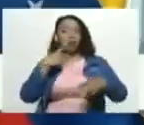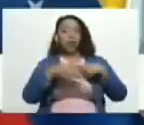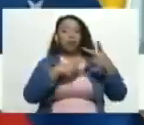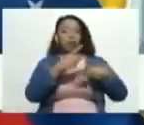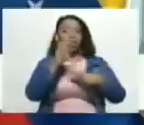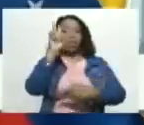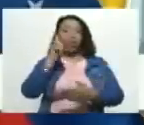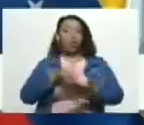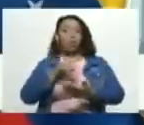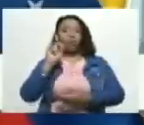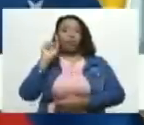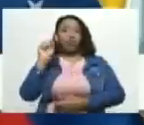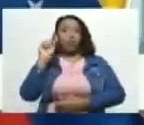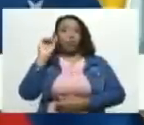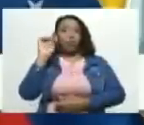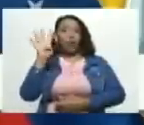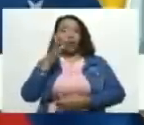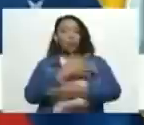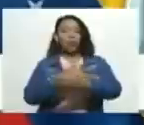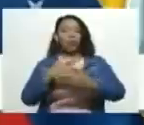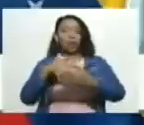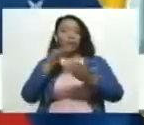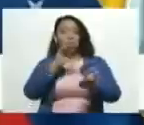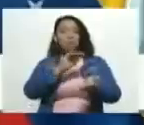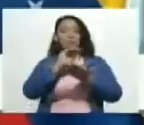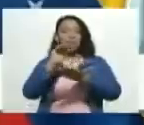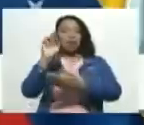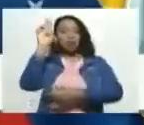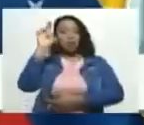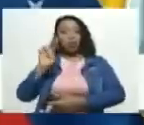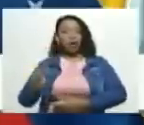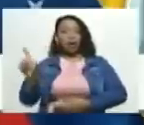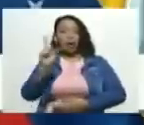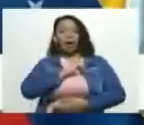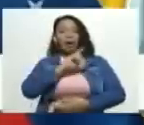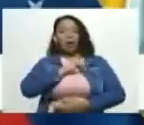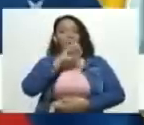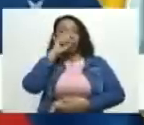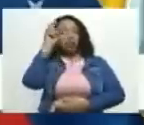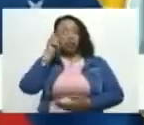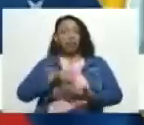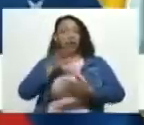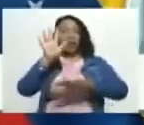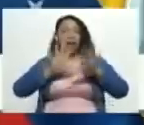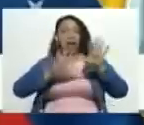.4 millones de barriles diarios entre enero del año 2015